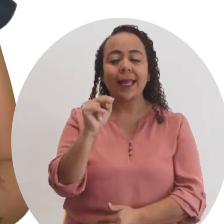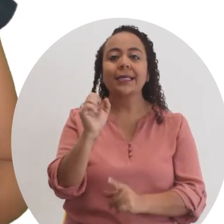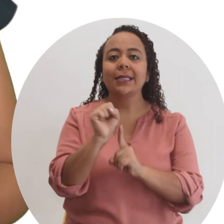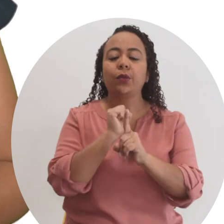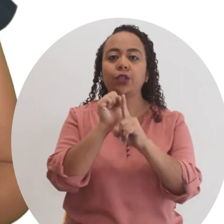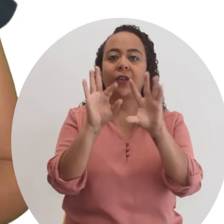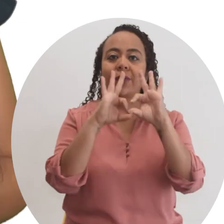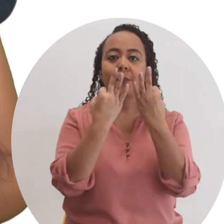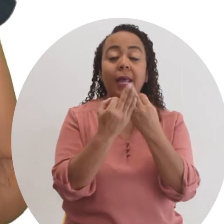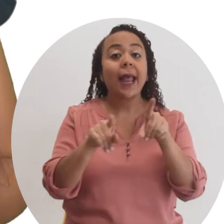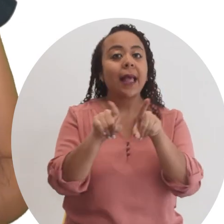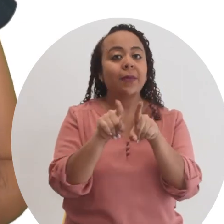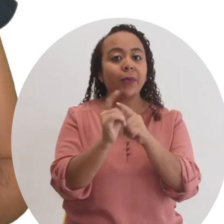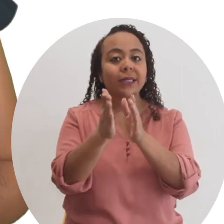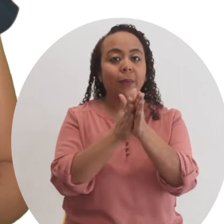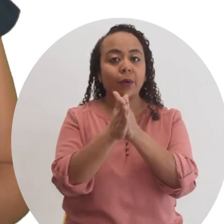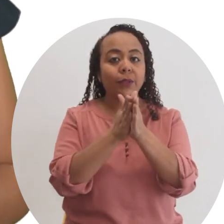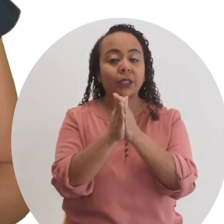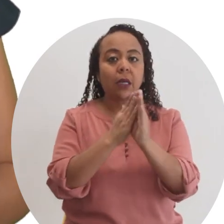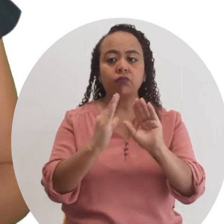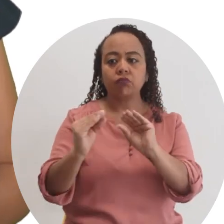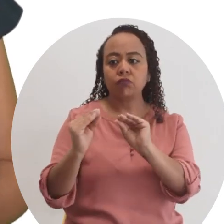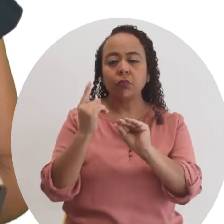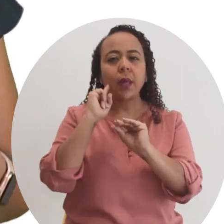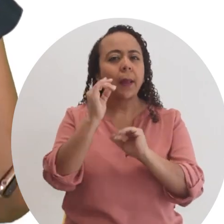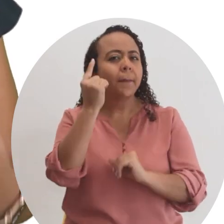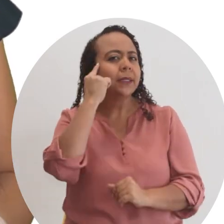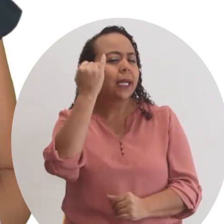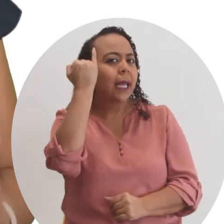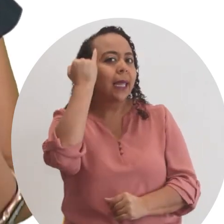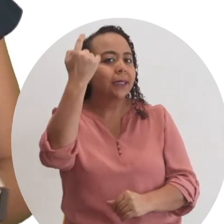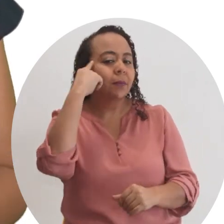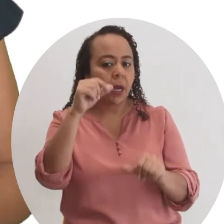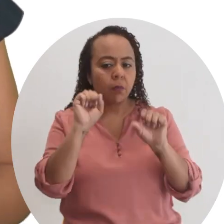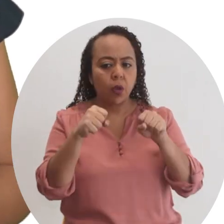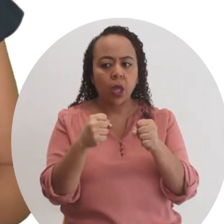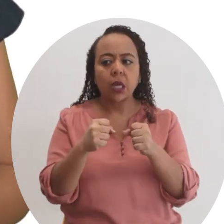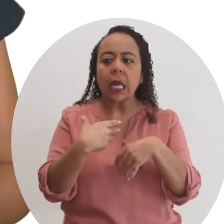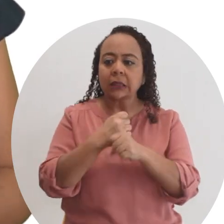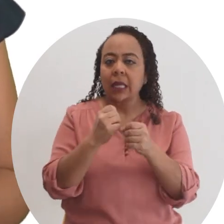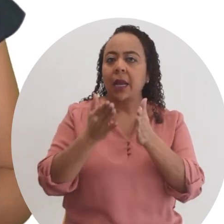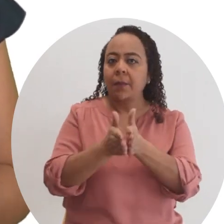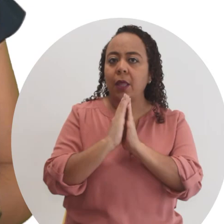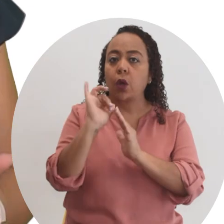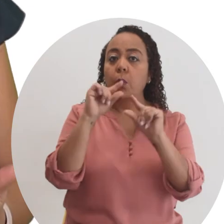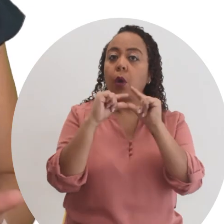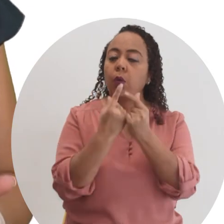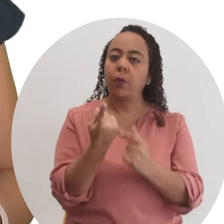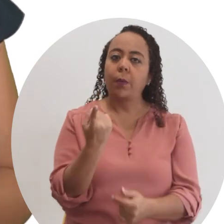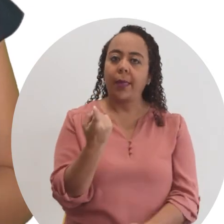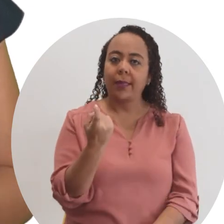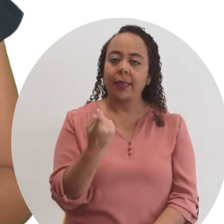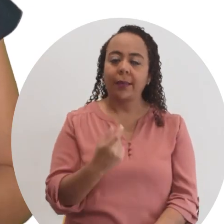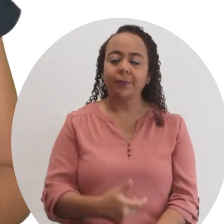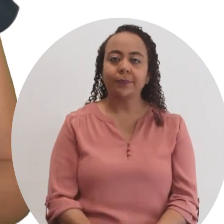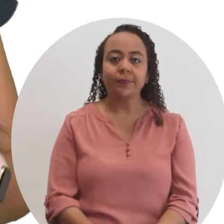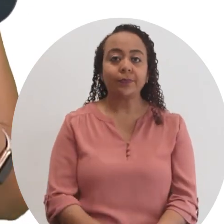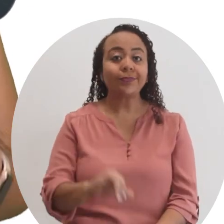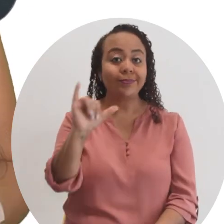situación familiar, además de que aprovecharon la conversación para pensar en ideas para sacar el pedido que como grupo tienen pendiente.